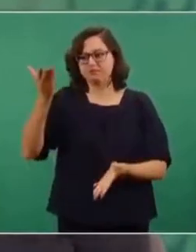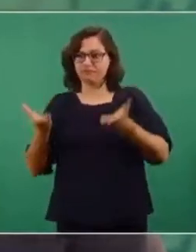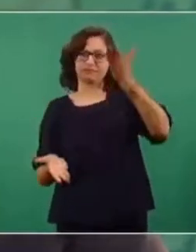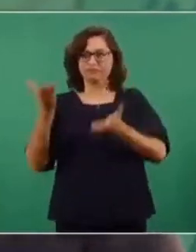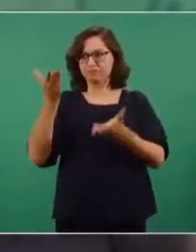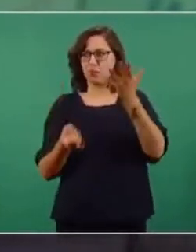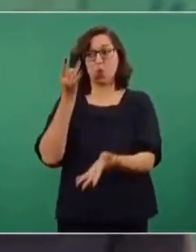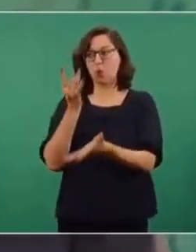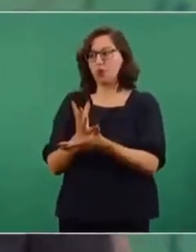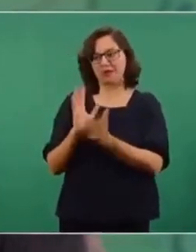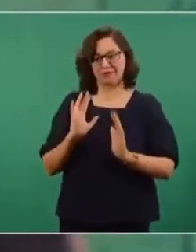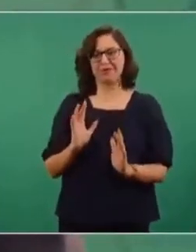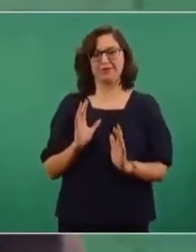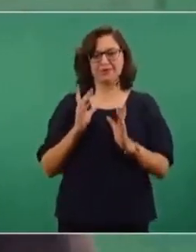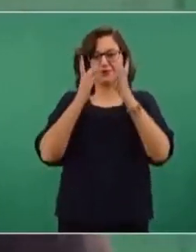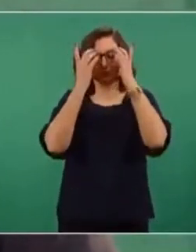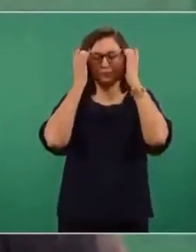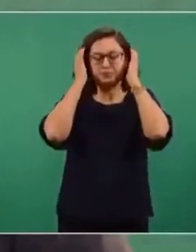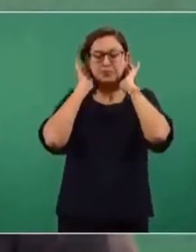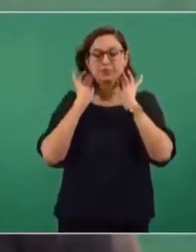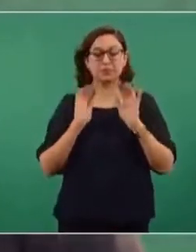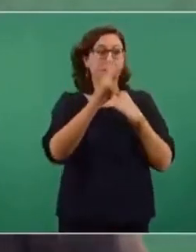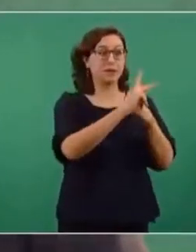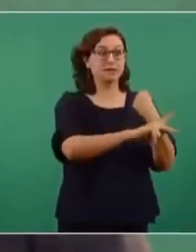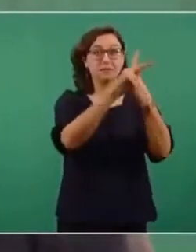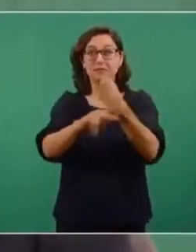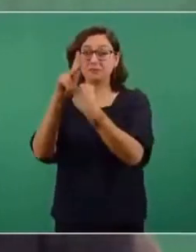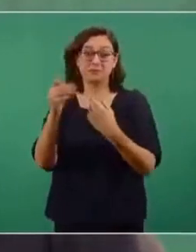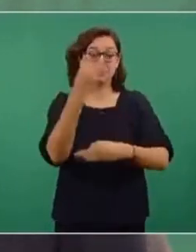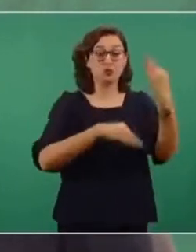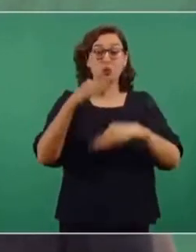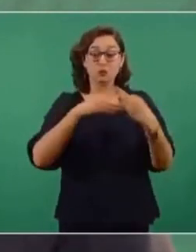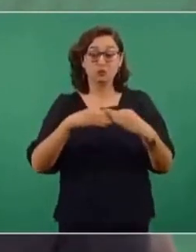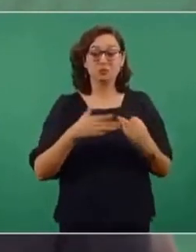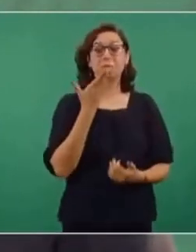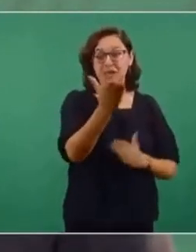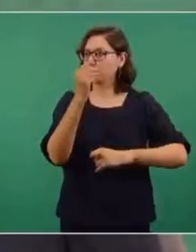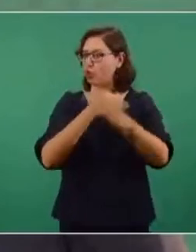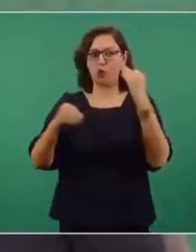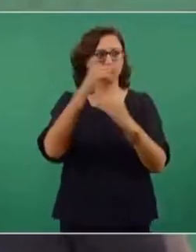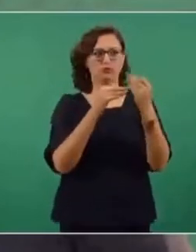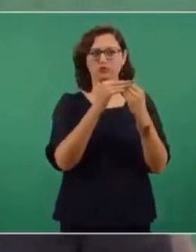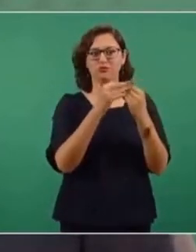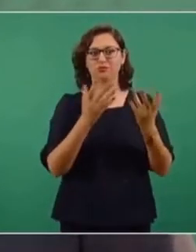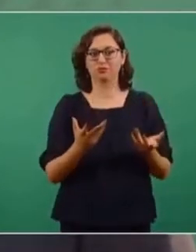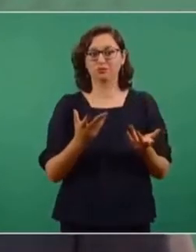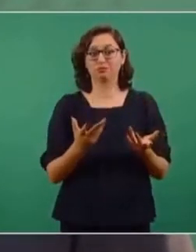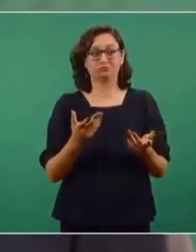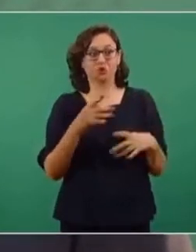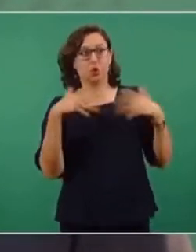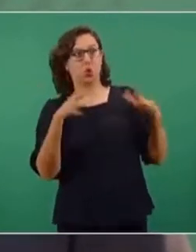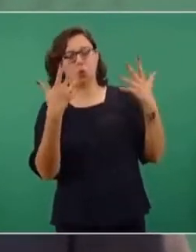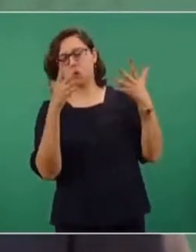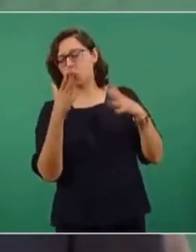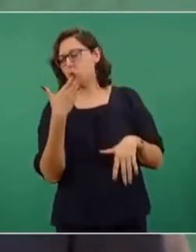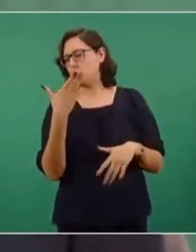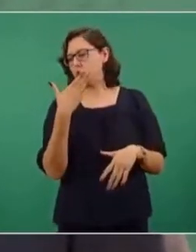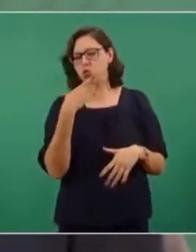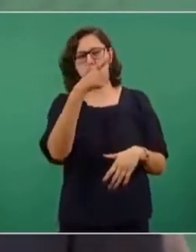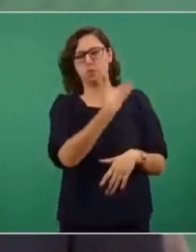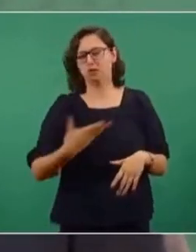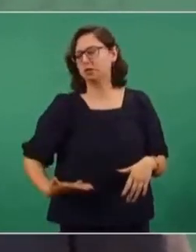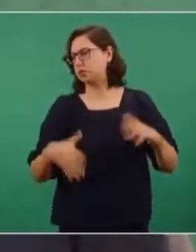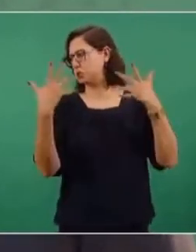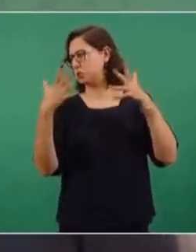Entonces, todos los países, o casi todos, lo que hicieron fue contratar deuda. Hasta les aplaudían a los presidentes, a los primeros